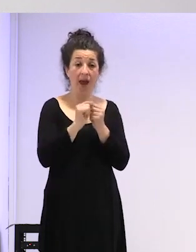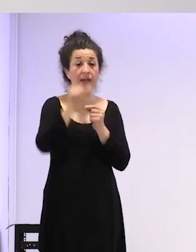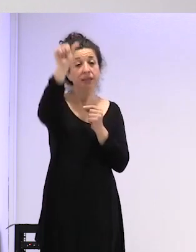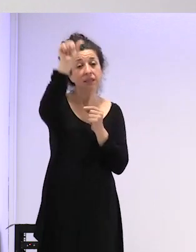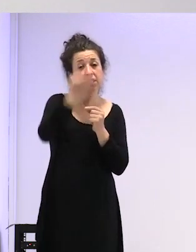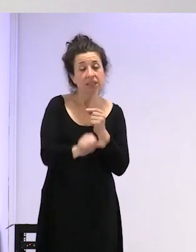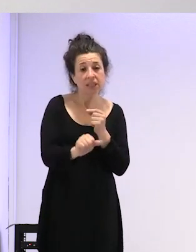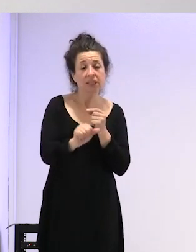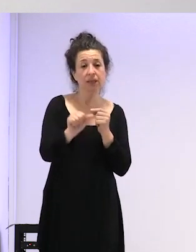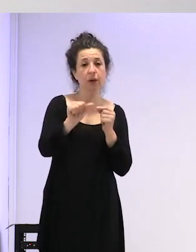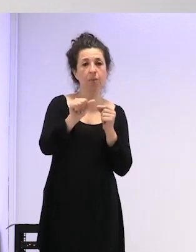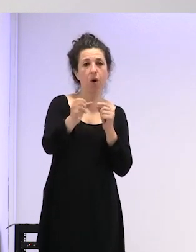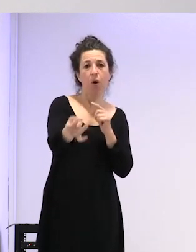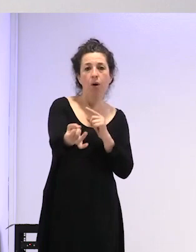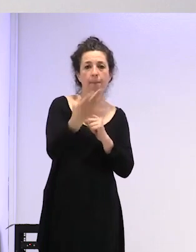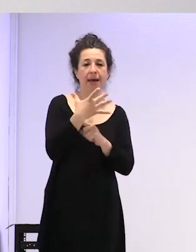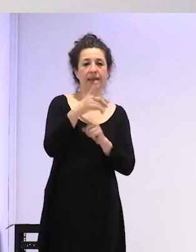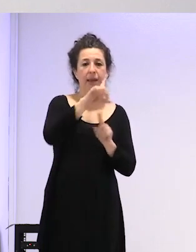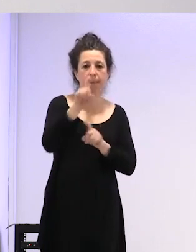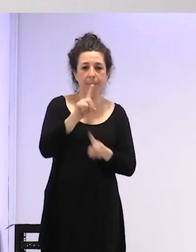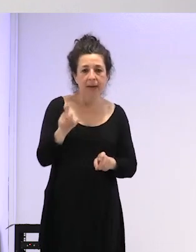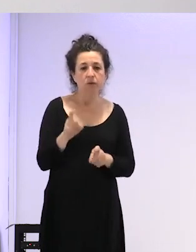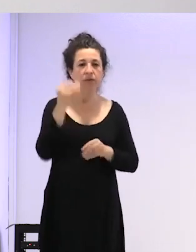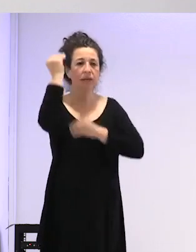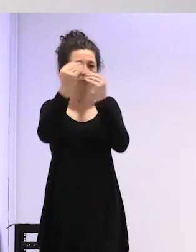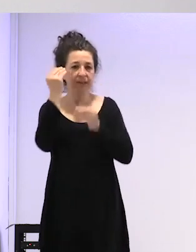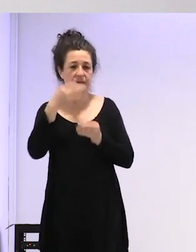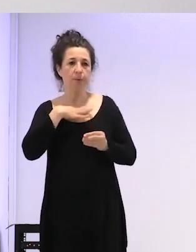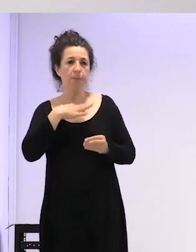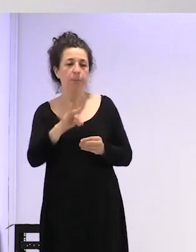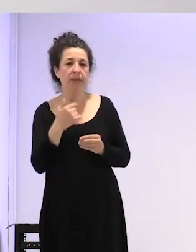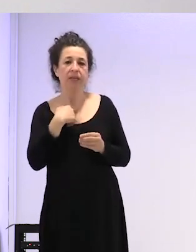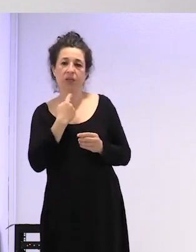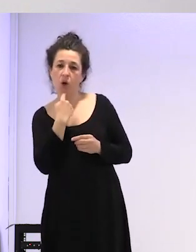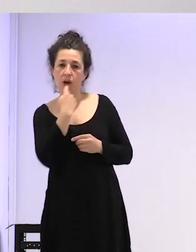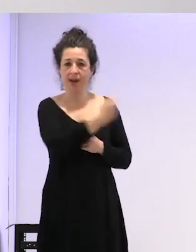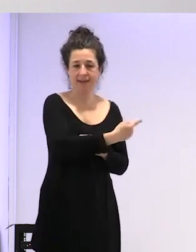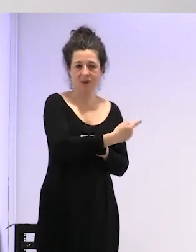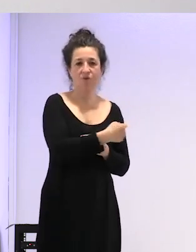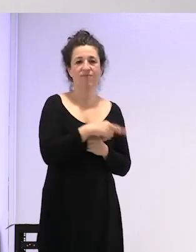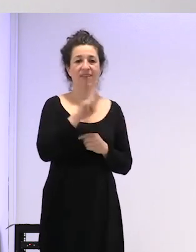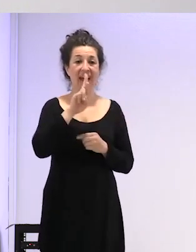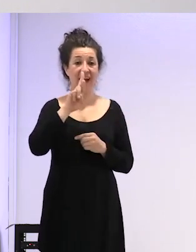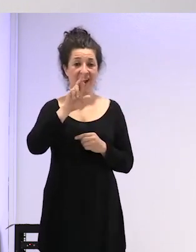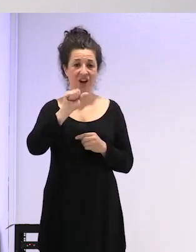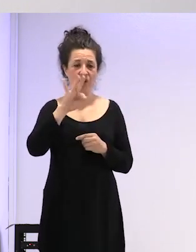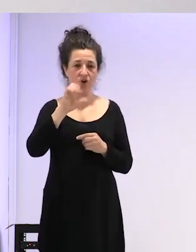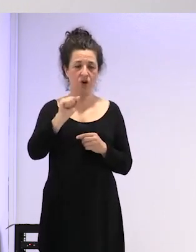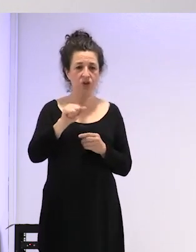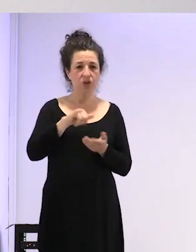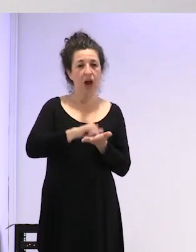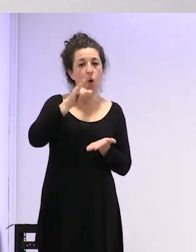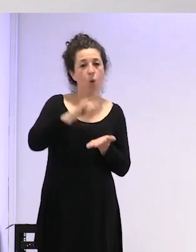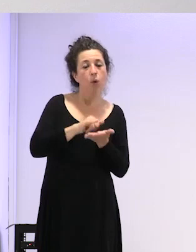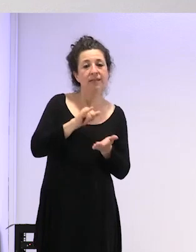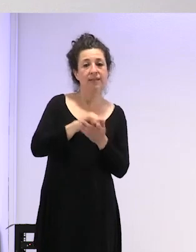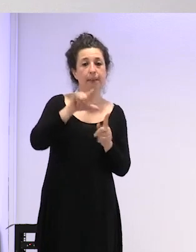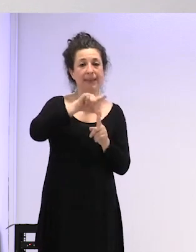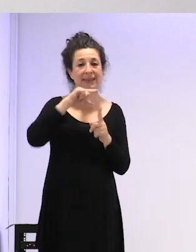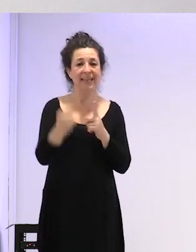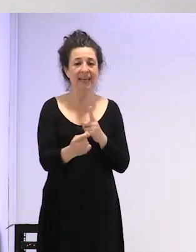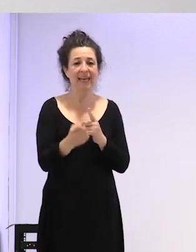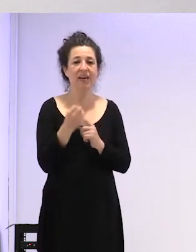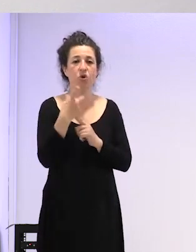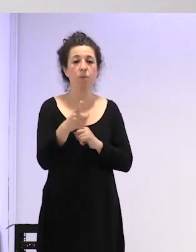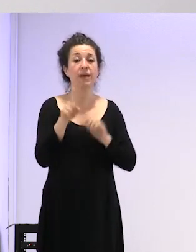las preguntas o reflexiones que tenga en directo para que yo le diga a Rosa por Whatsapp o Telegram en el número